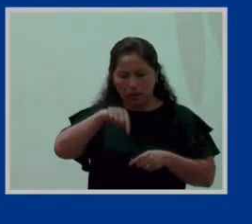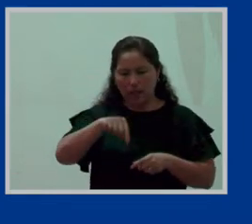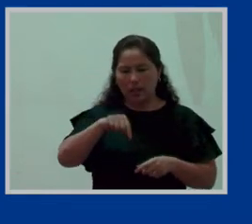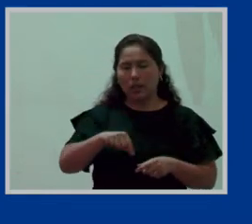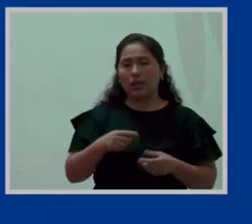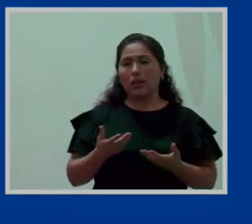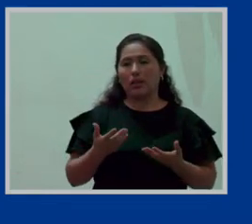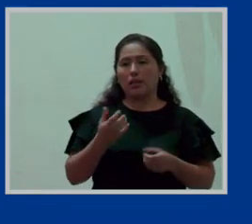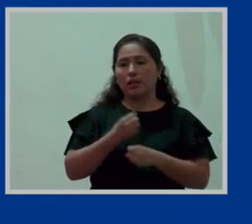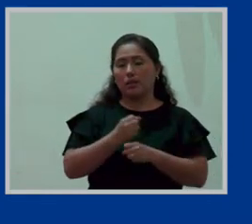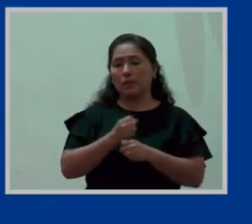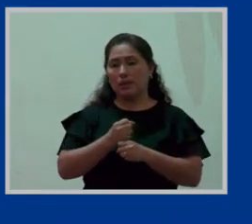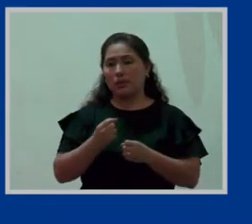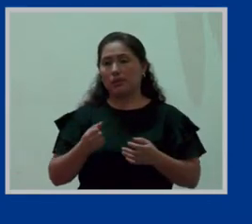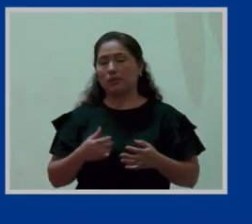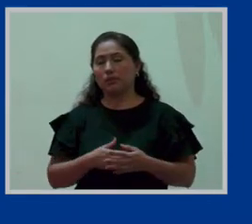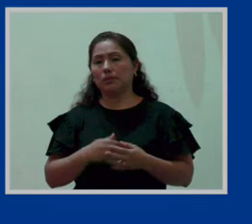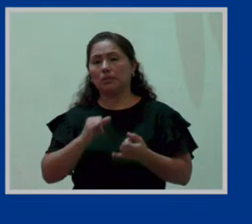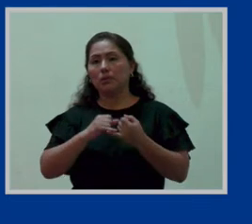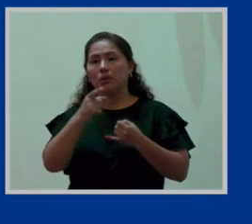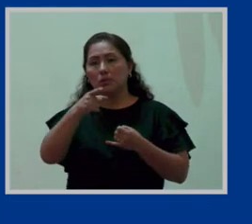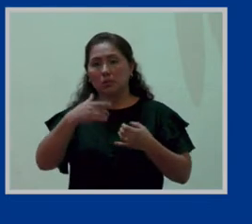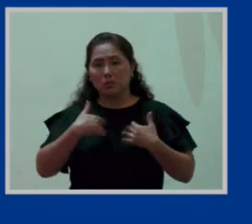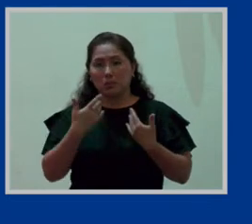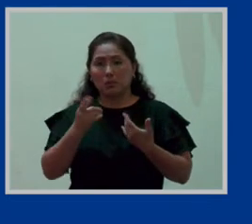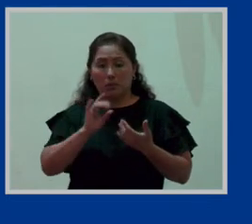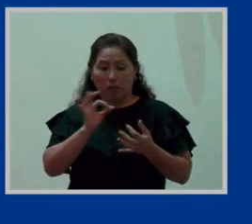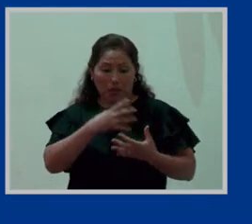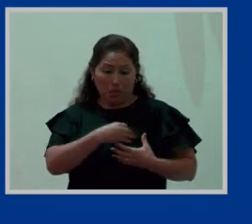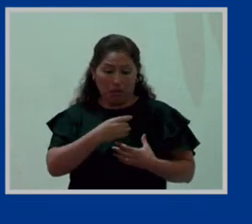ejerce o no ejerce si no ejerce entonces ¿por qué lo va a reclamar?